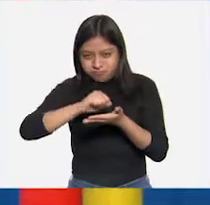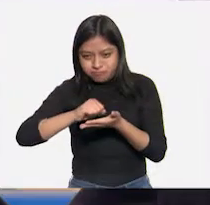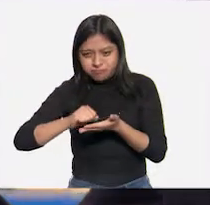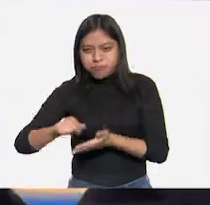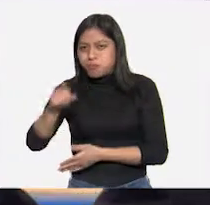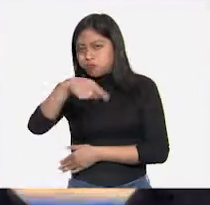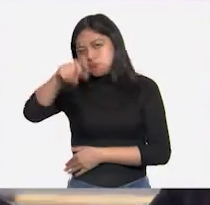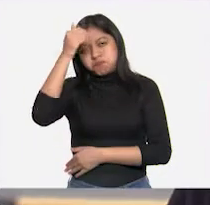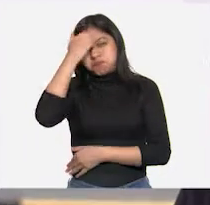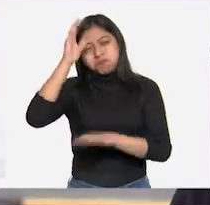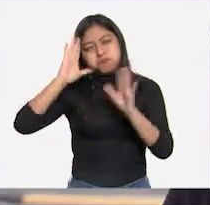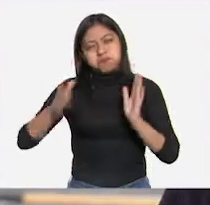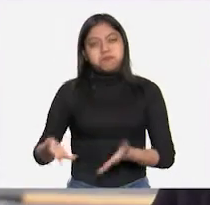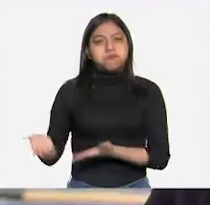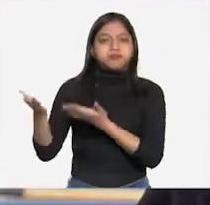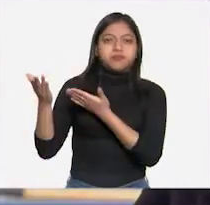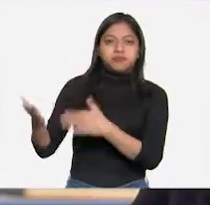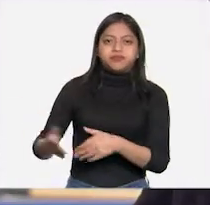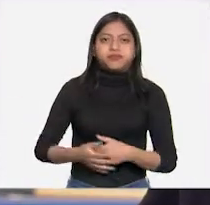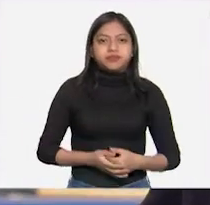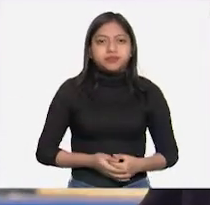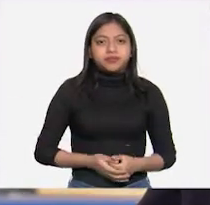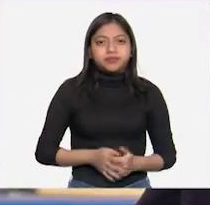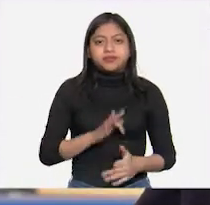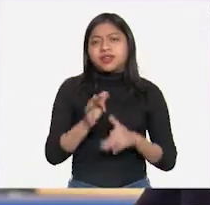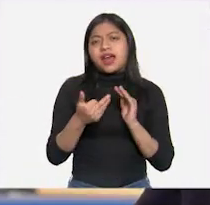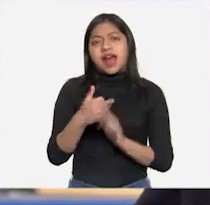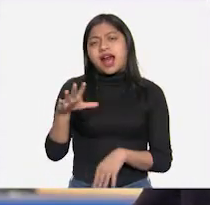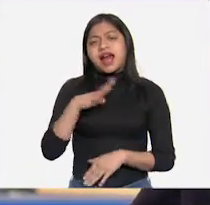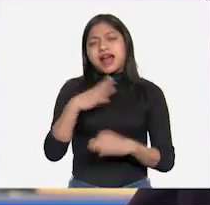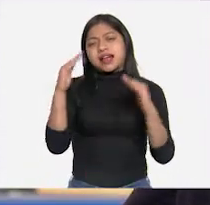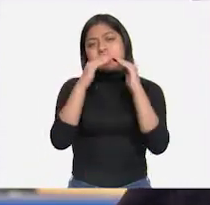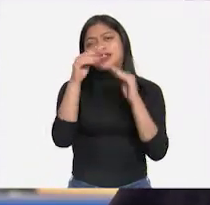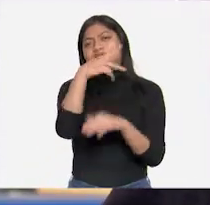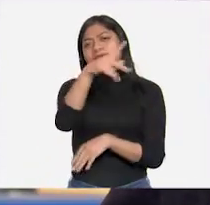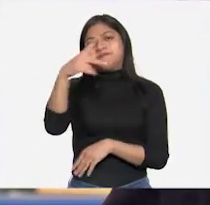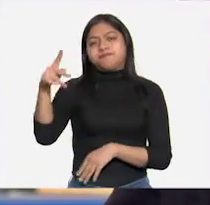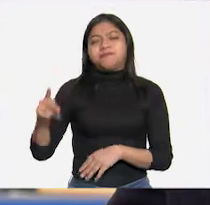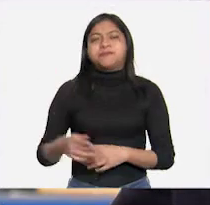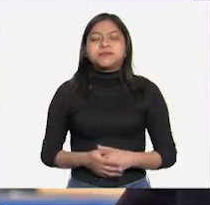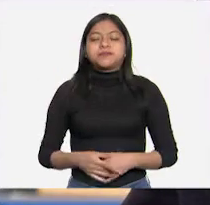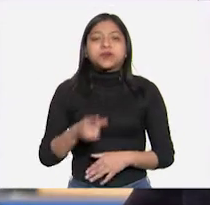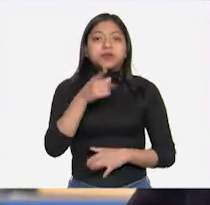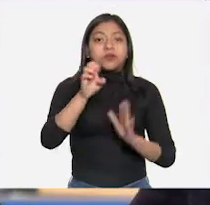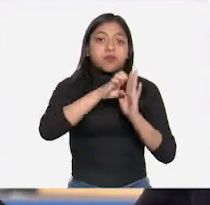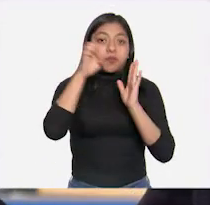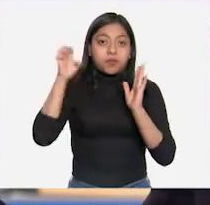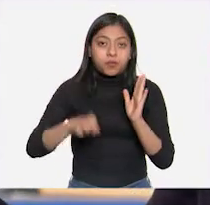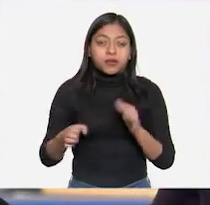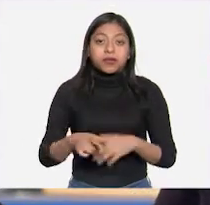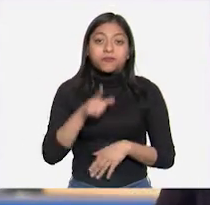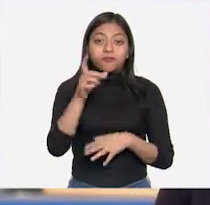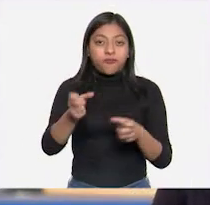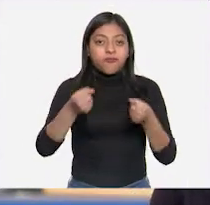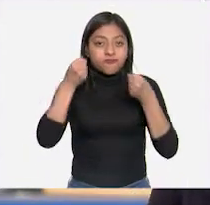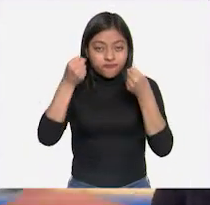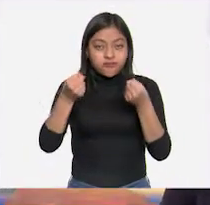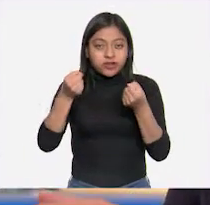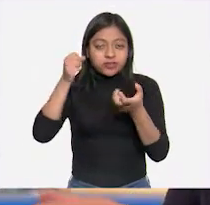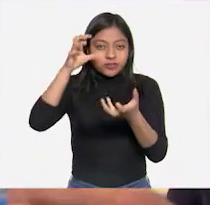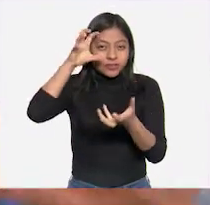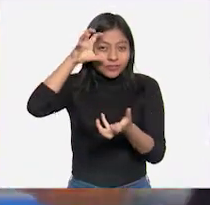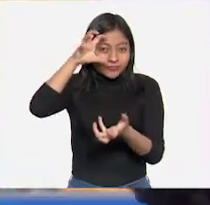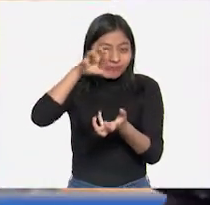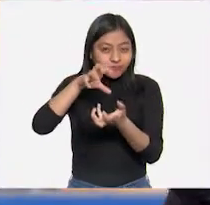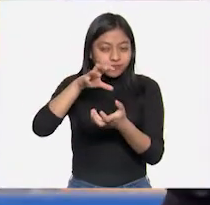Todos conocen una esponja porque seguramente todos la deben de tener en sus casas. Sí. Si yo aplico una fuerza a esta